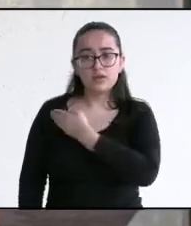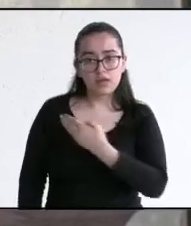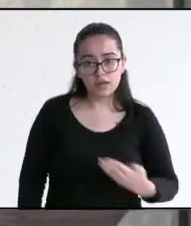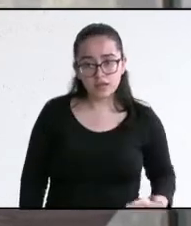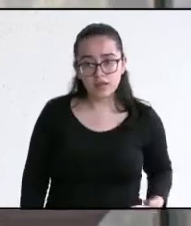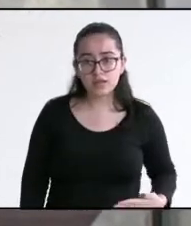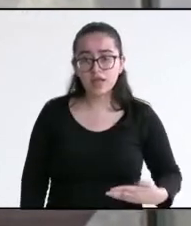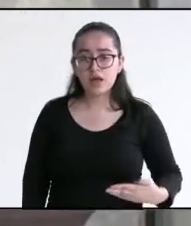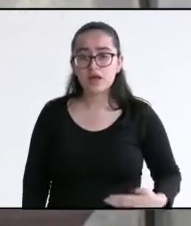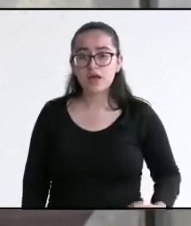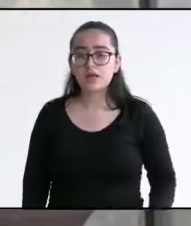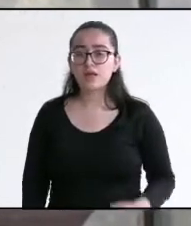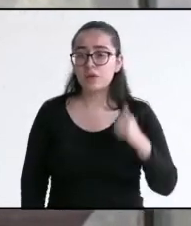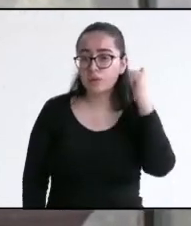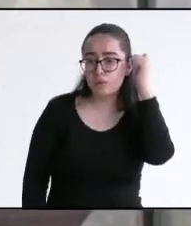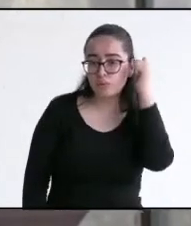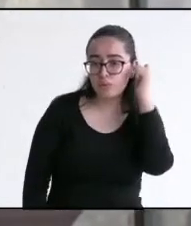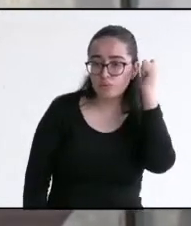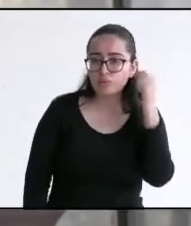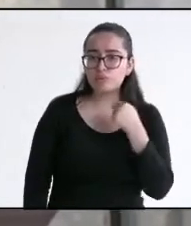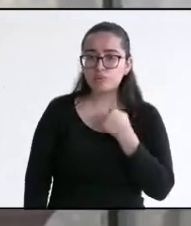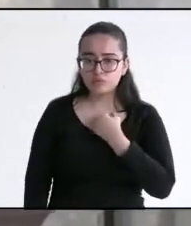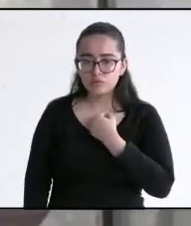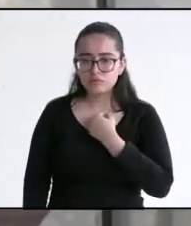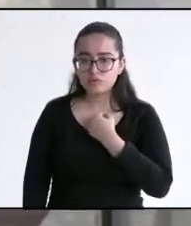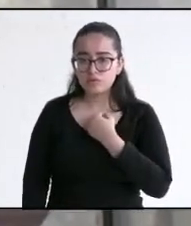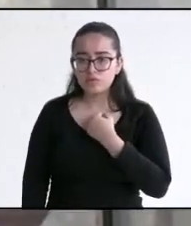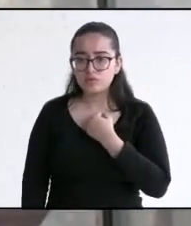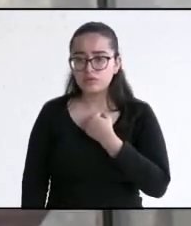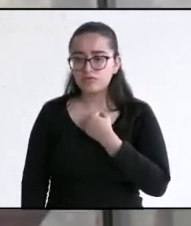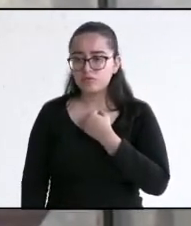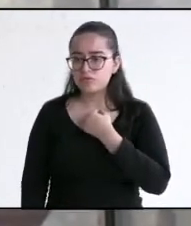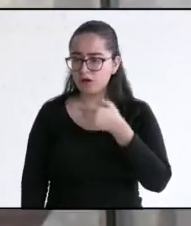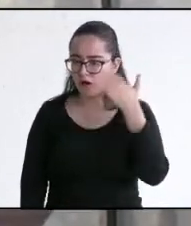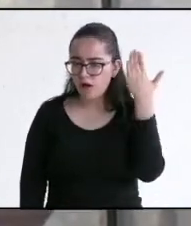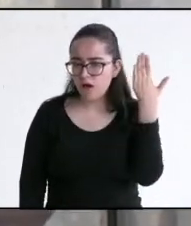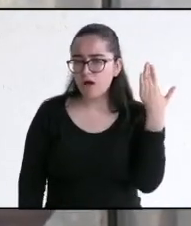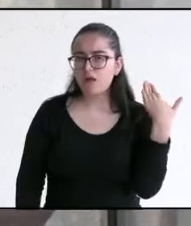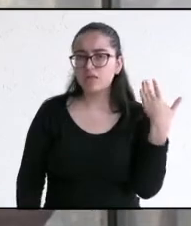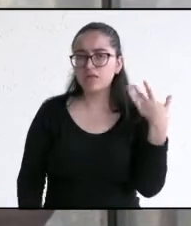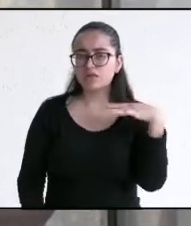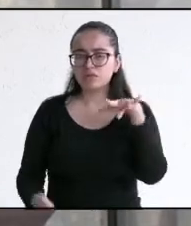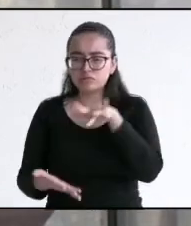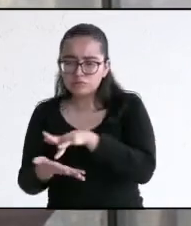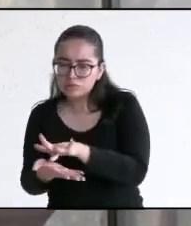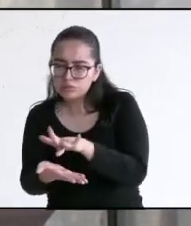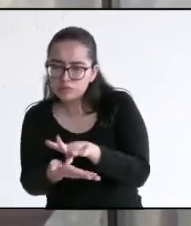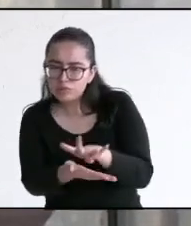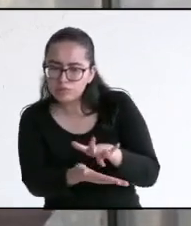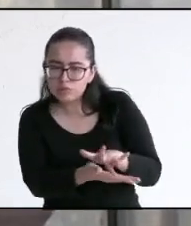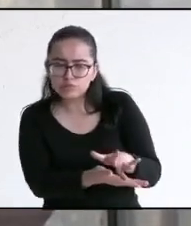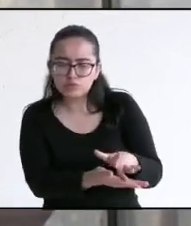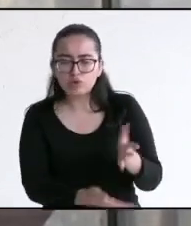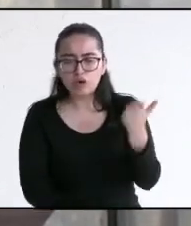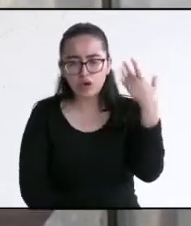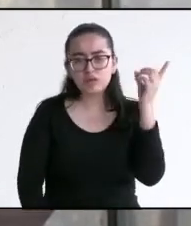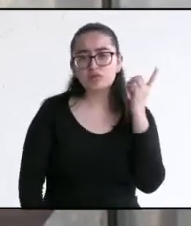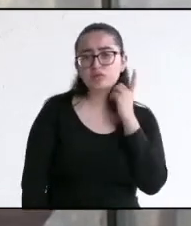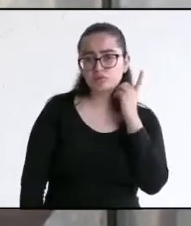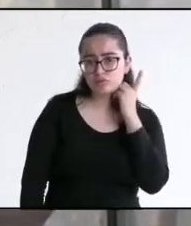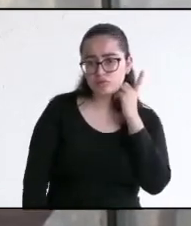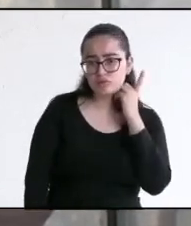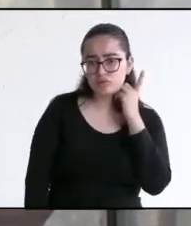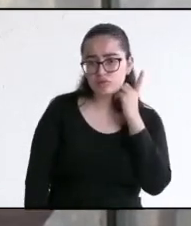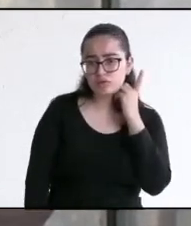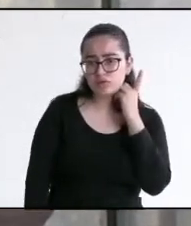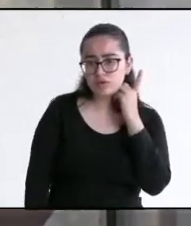Aquí la representante de la Cuarta T tuvo la oportunidad de ayudar al municipio siendo diputada. Sin embargo, sólo se hizo